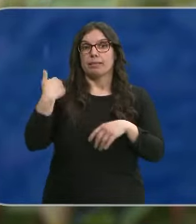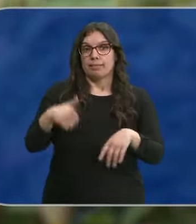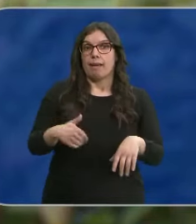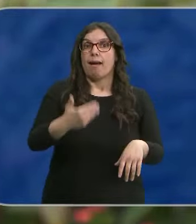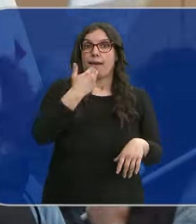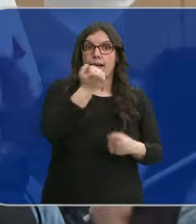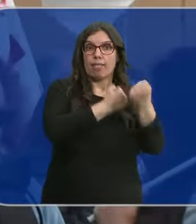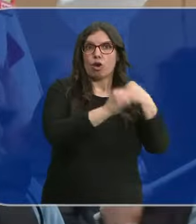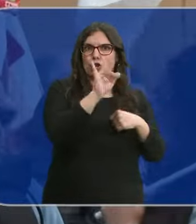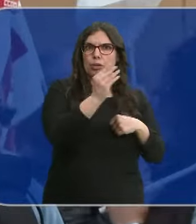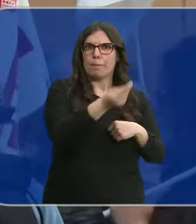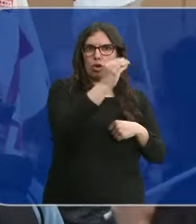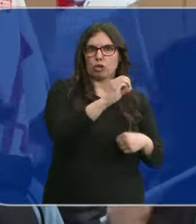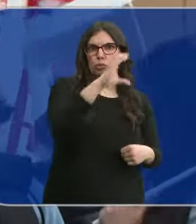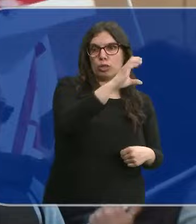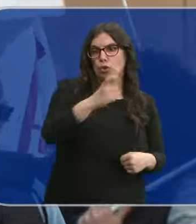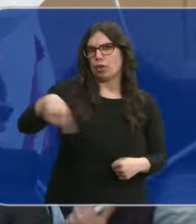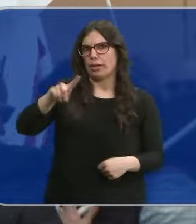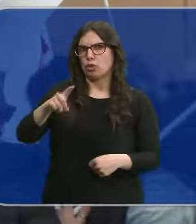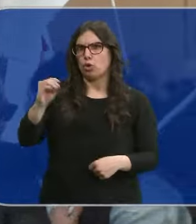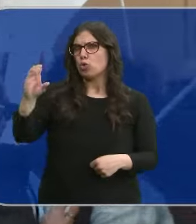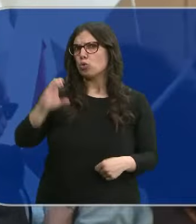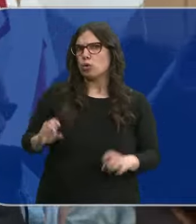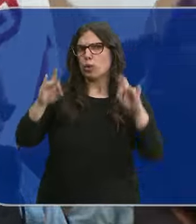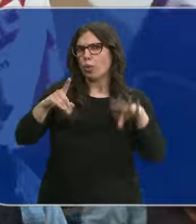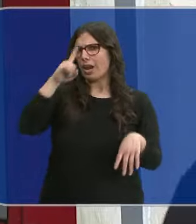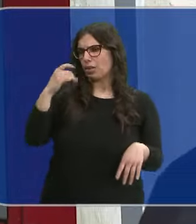cajas mientras ellos siguen, dicen, con sueldos de 2008.